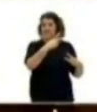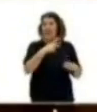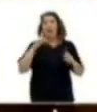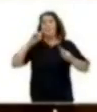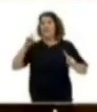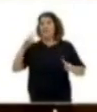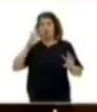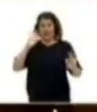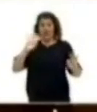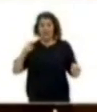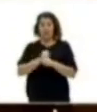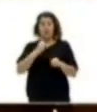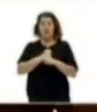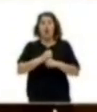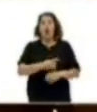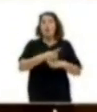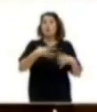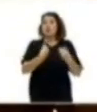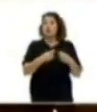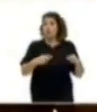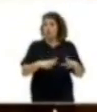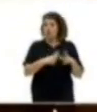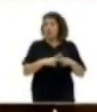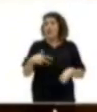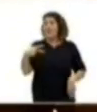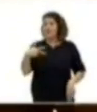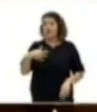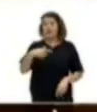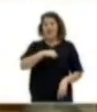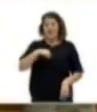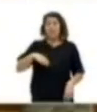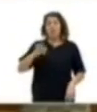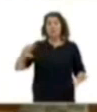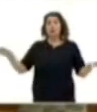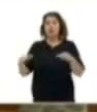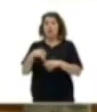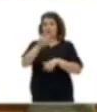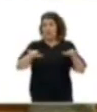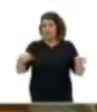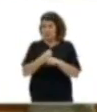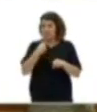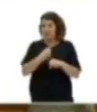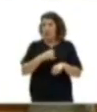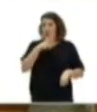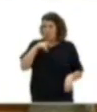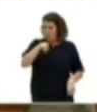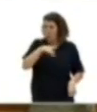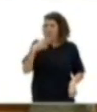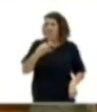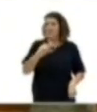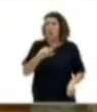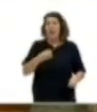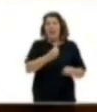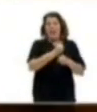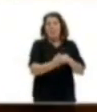obligaciones con la seguridad social y derechos individuales y colectivos de los trabajadores. Porque no solo debe crear un empleo sino